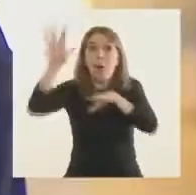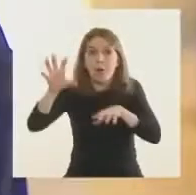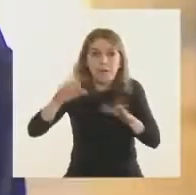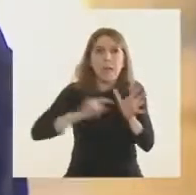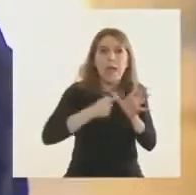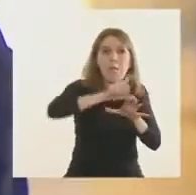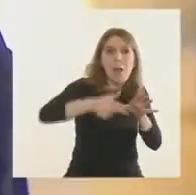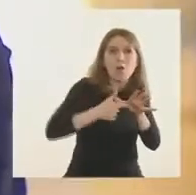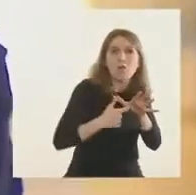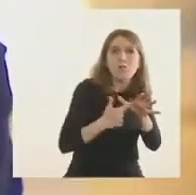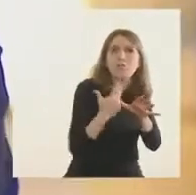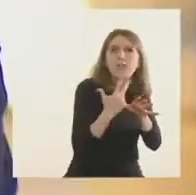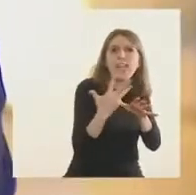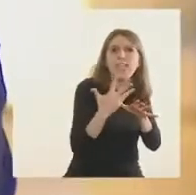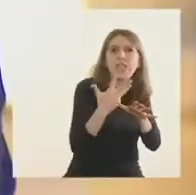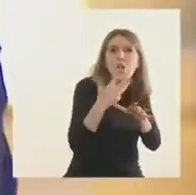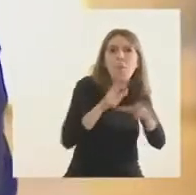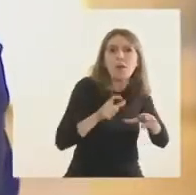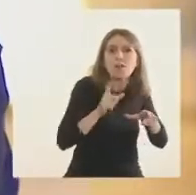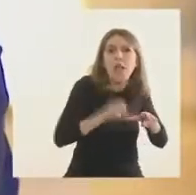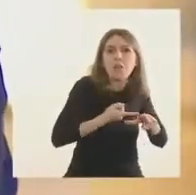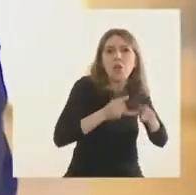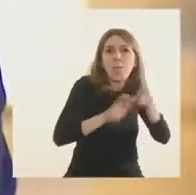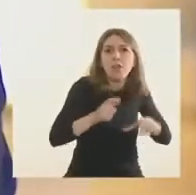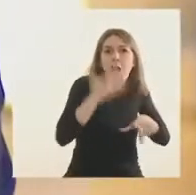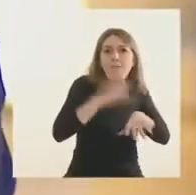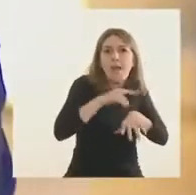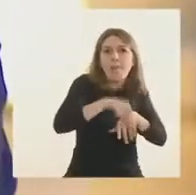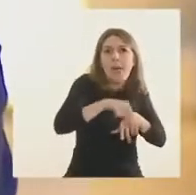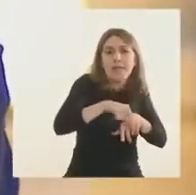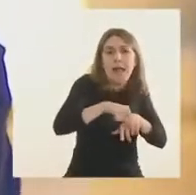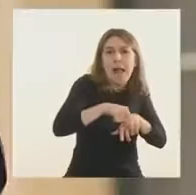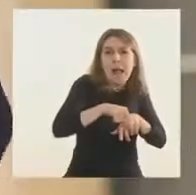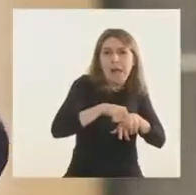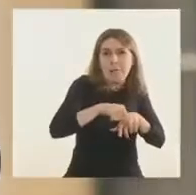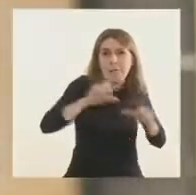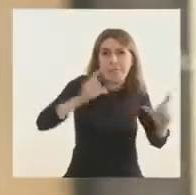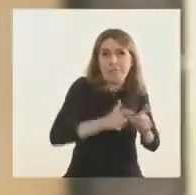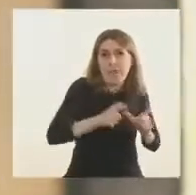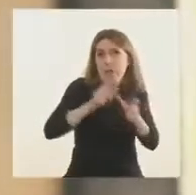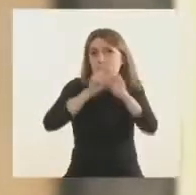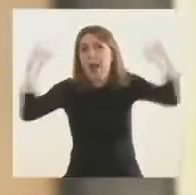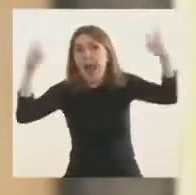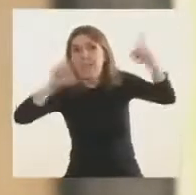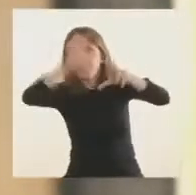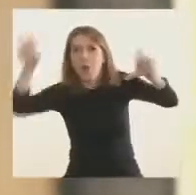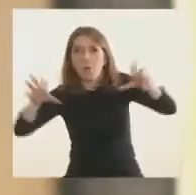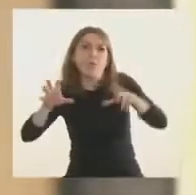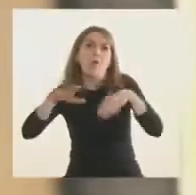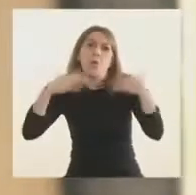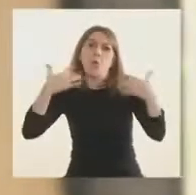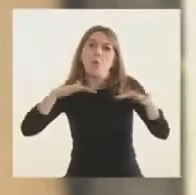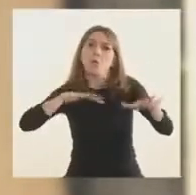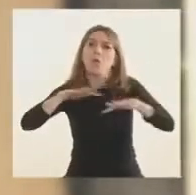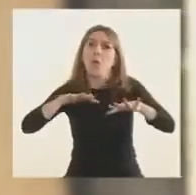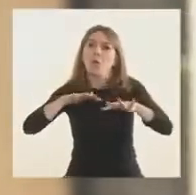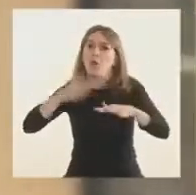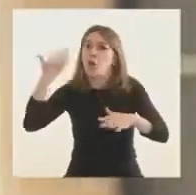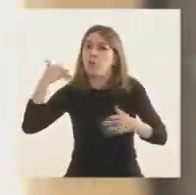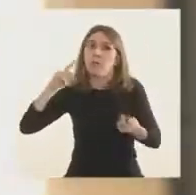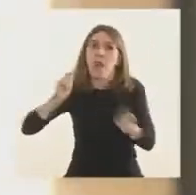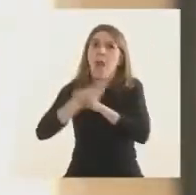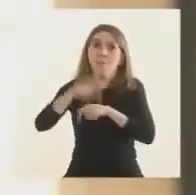35%. Eso lo que nos obliga es a prestar atención a una nueva realidad, que es que el